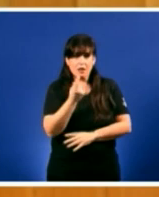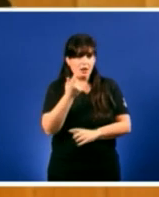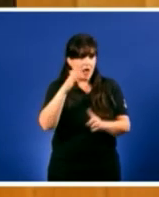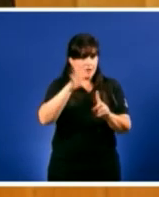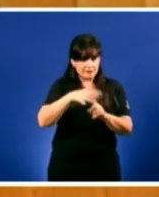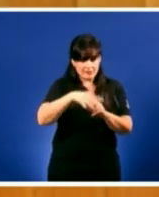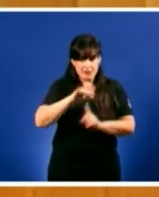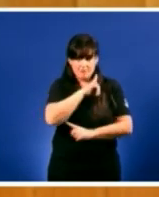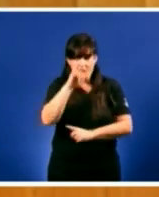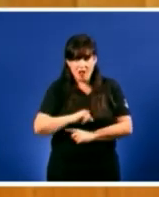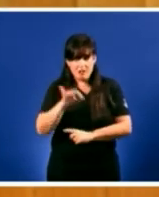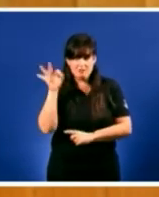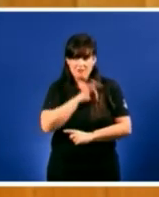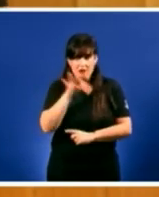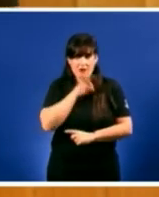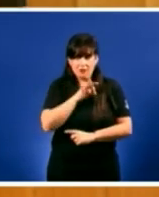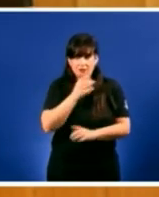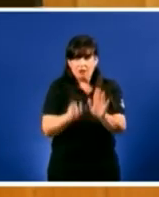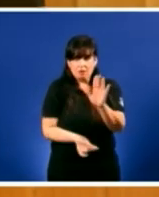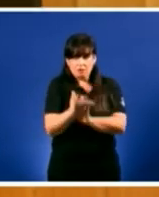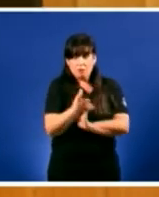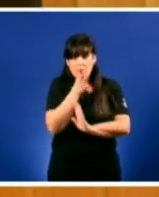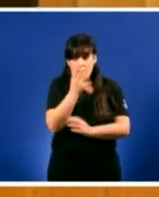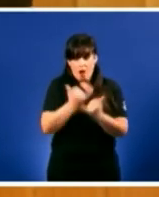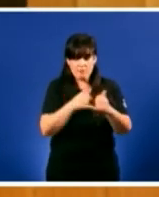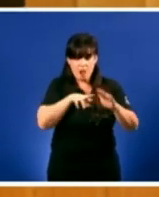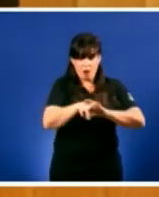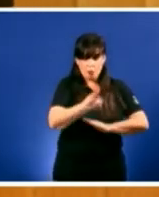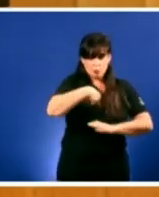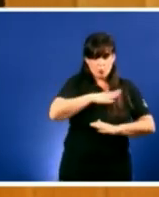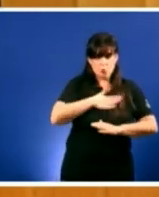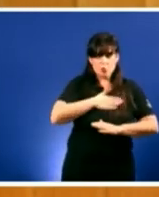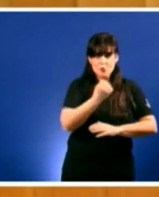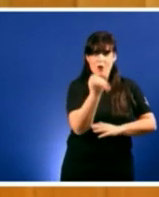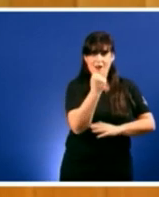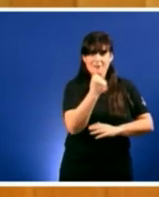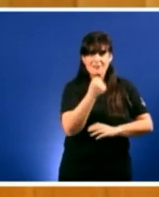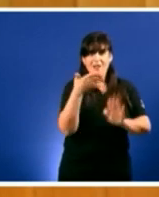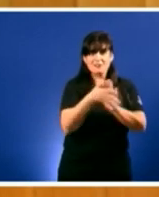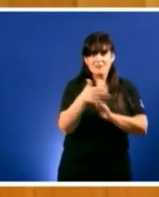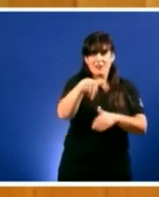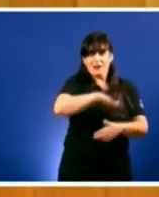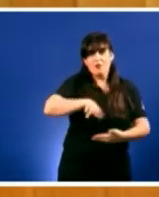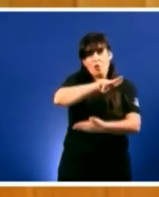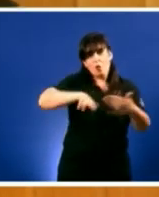electricidade xerada aproveitando os nosos recursos cree riqueza e emprego no noso país